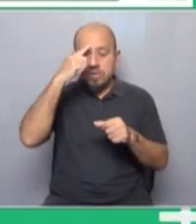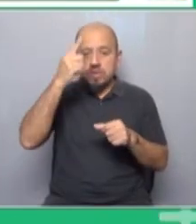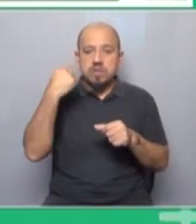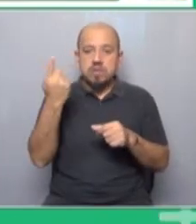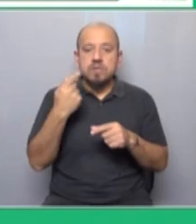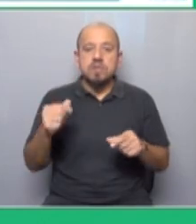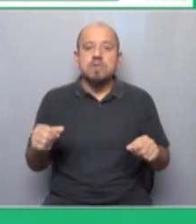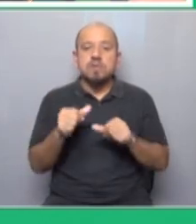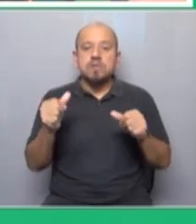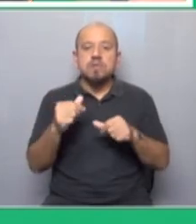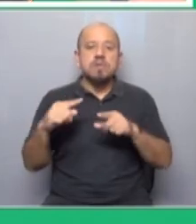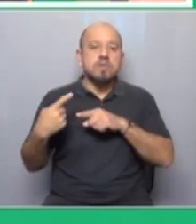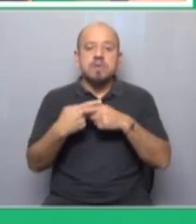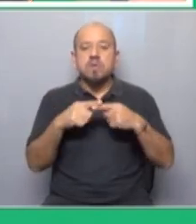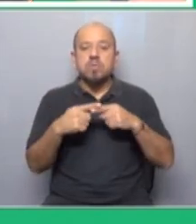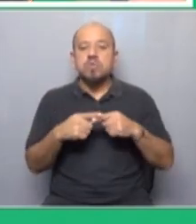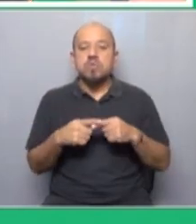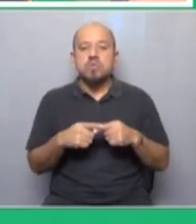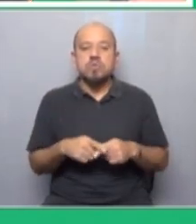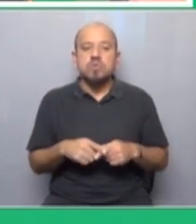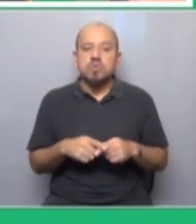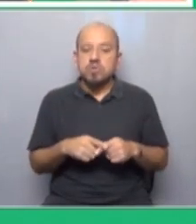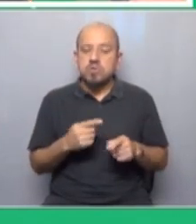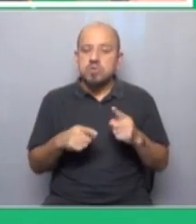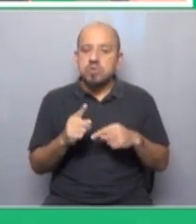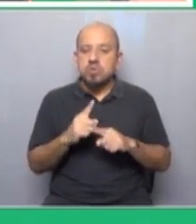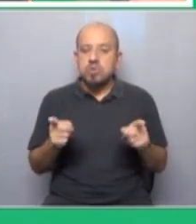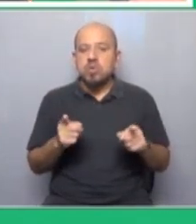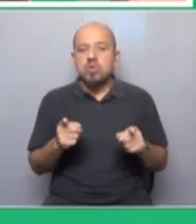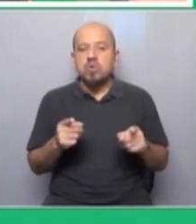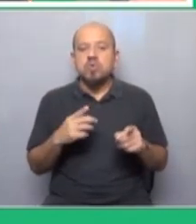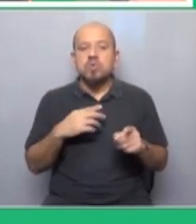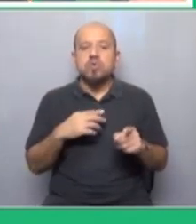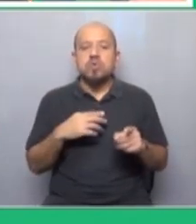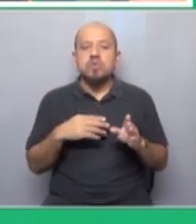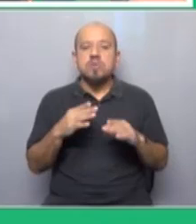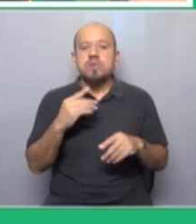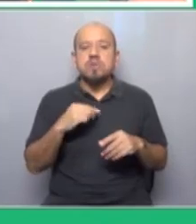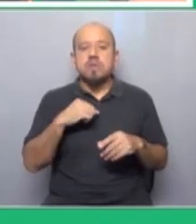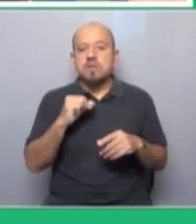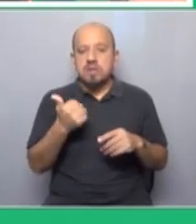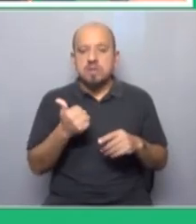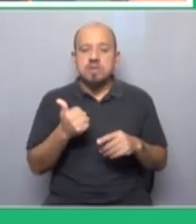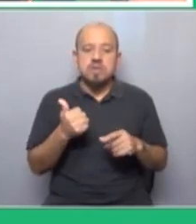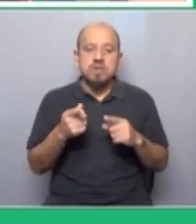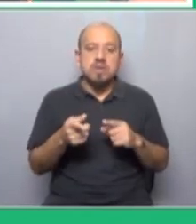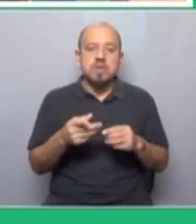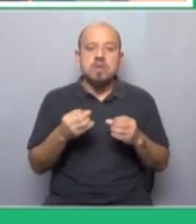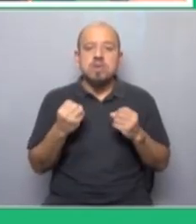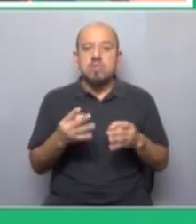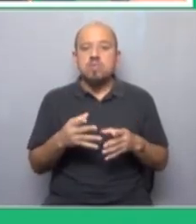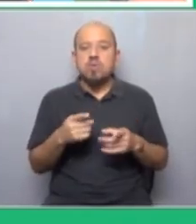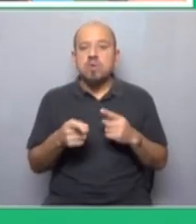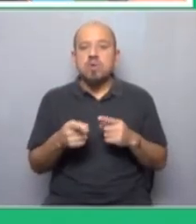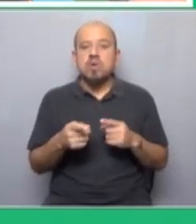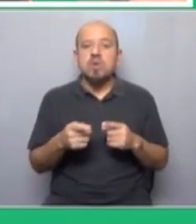hacer que la discusión fuera no precarización del trabajo mayor ganancia a los empresarios que eso iba a pasar porque iban a tensionar